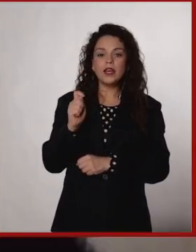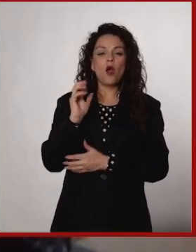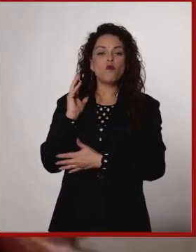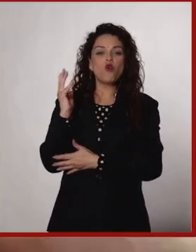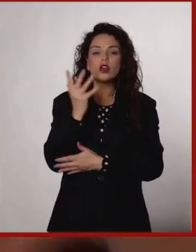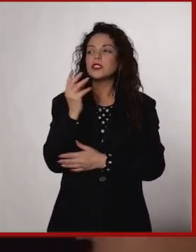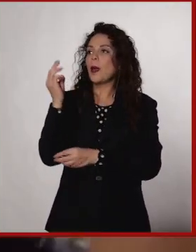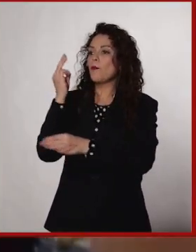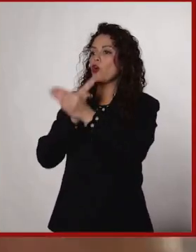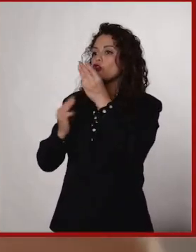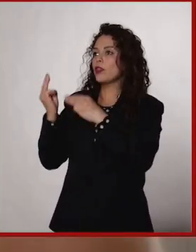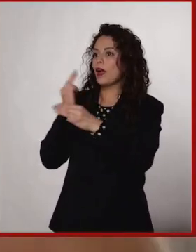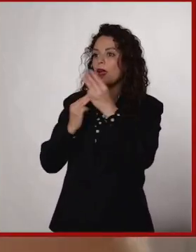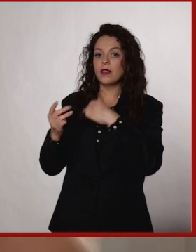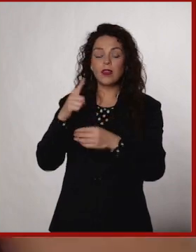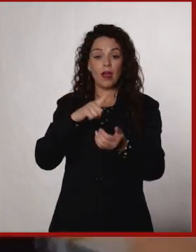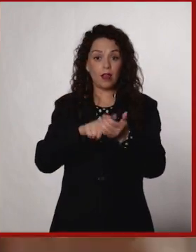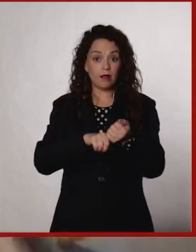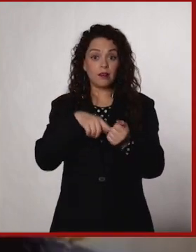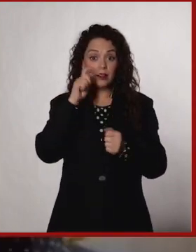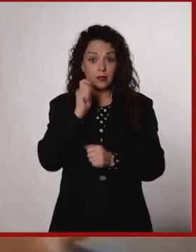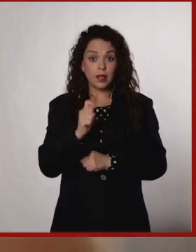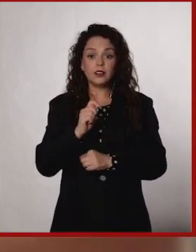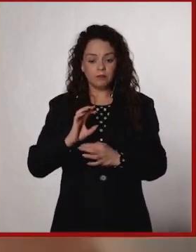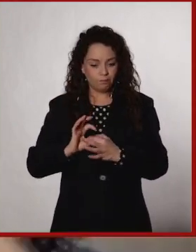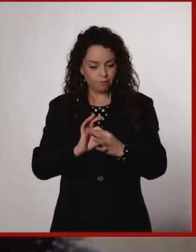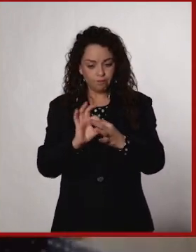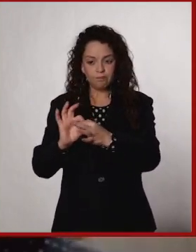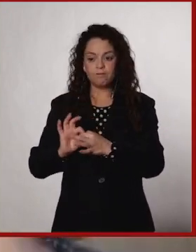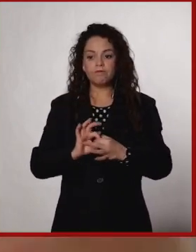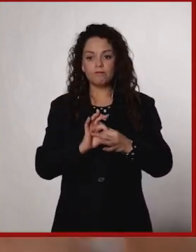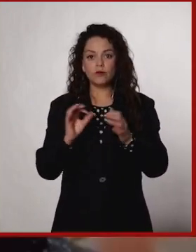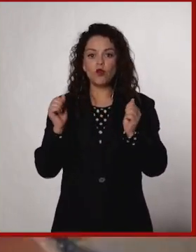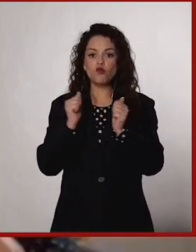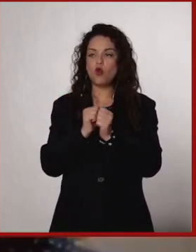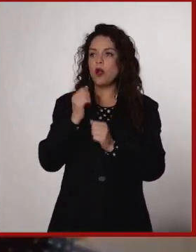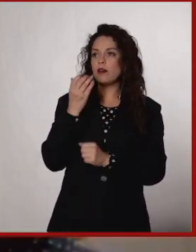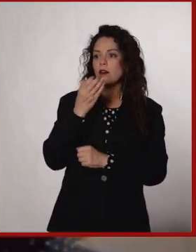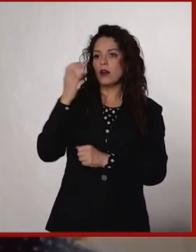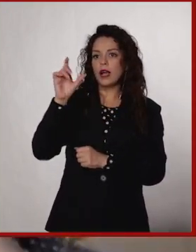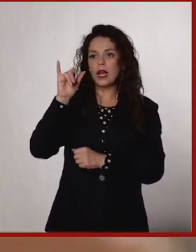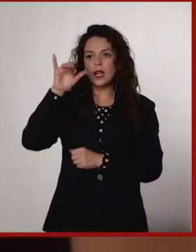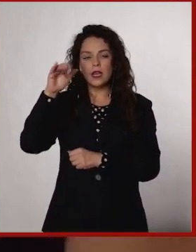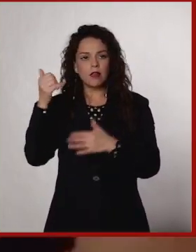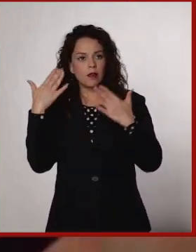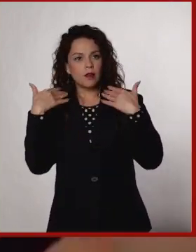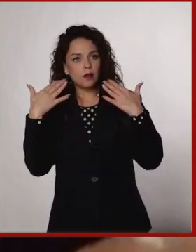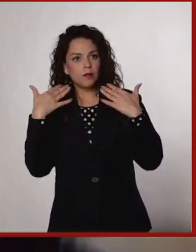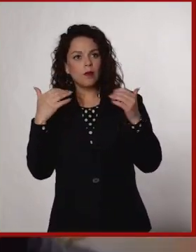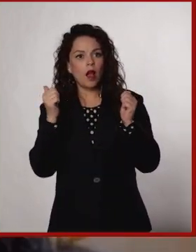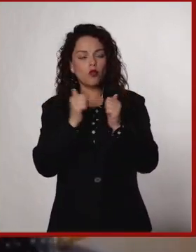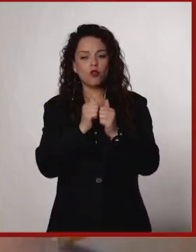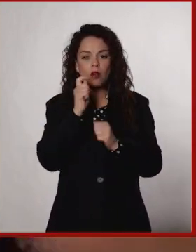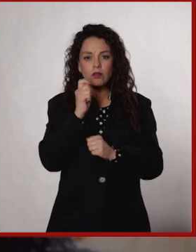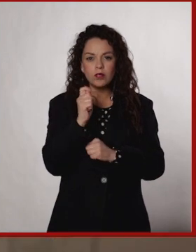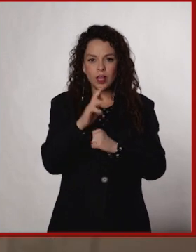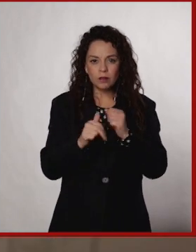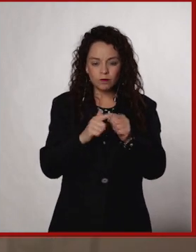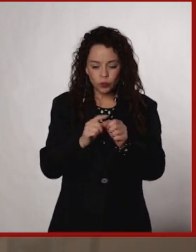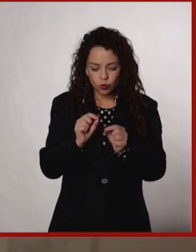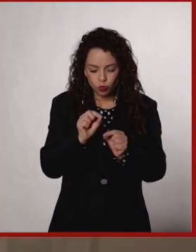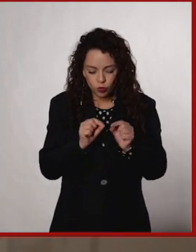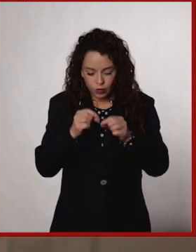bosque de montaña, que son todas las especies interactuando entre ellas con el clima, con organismos